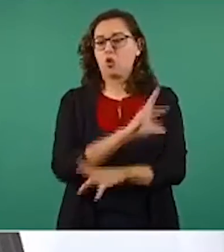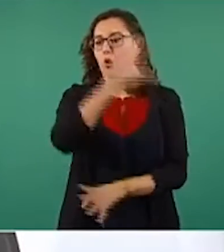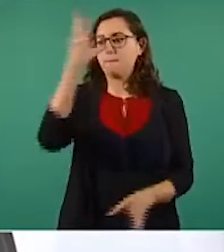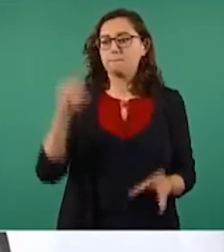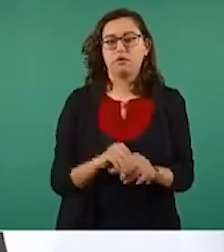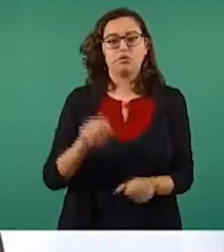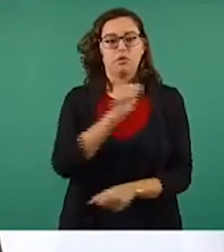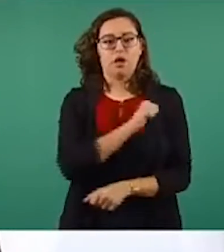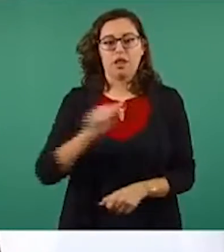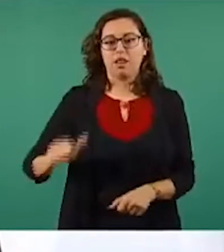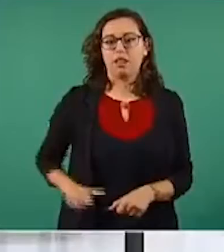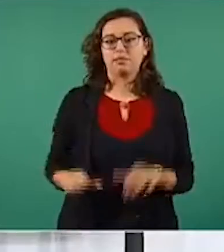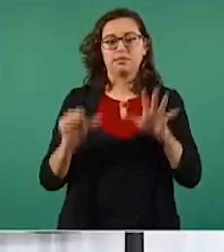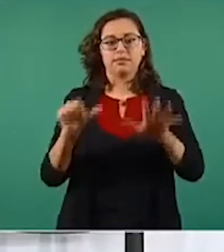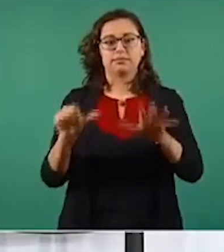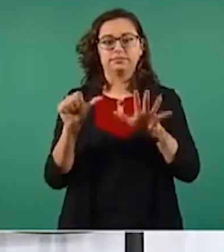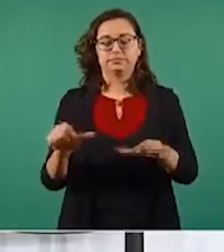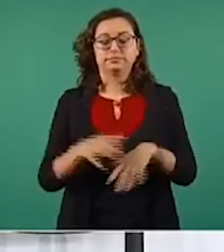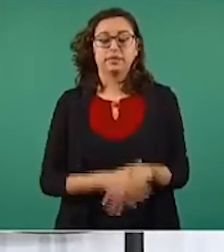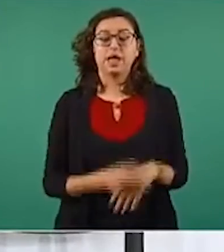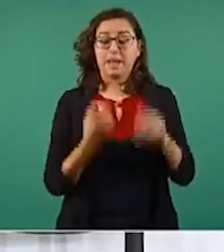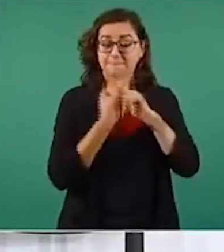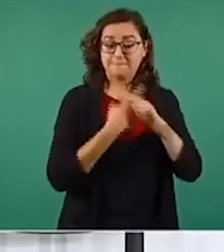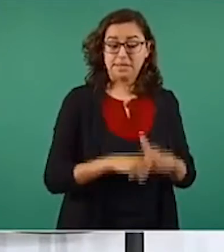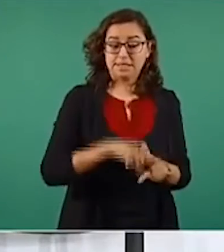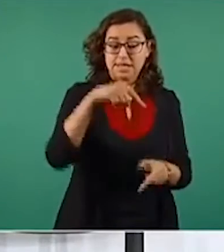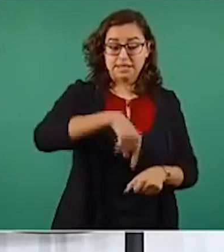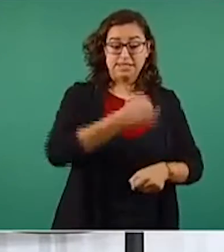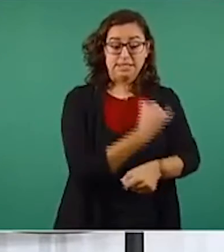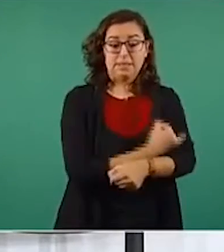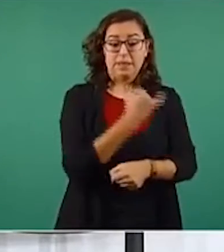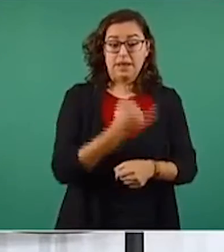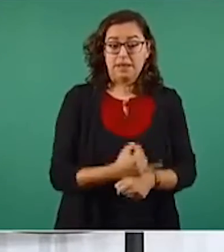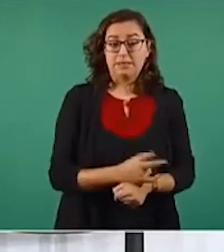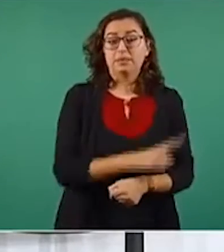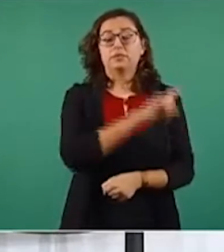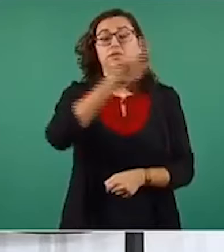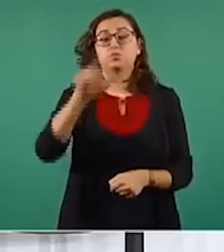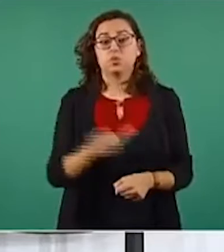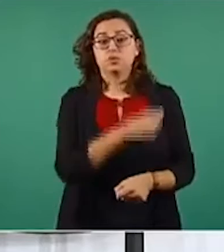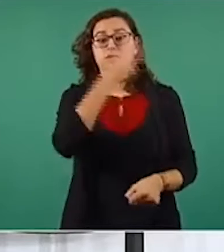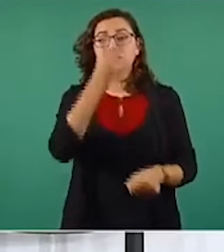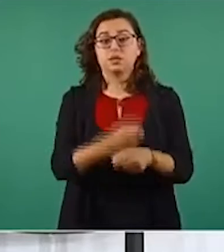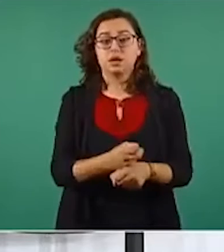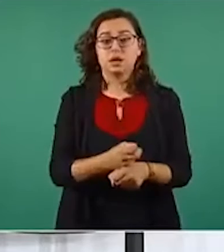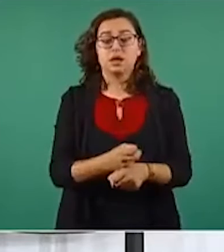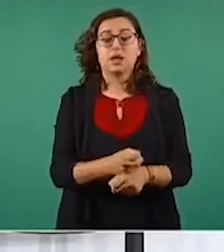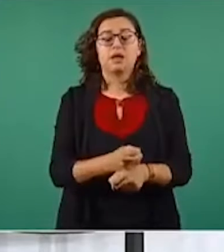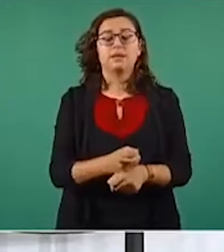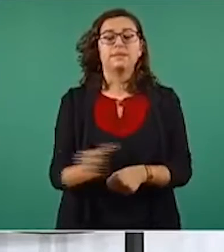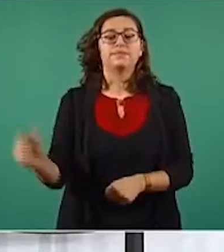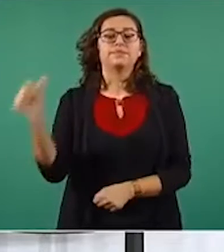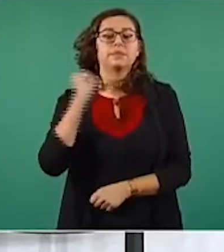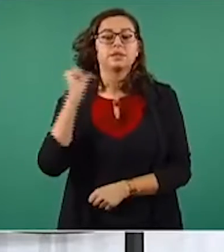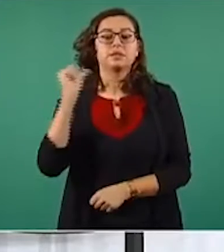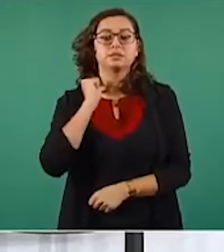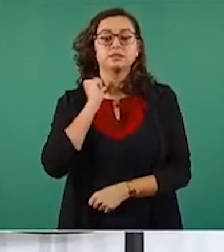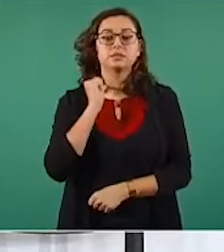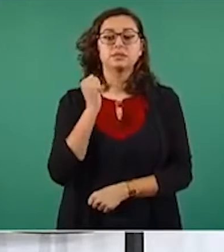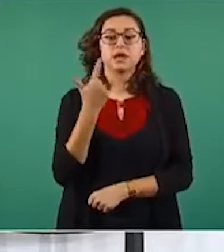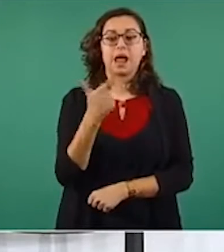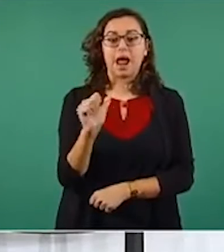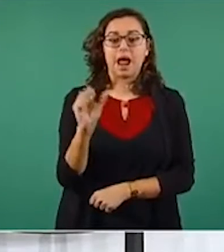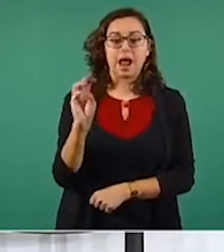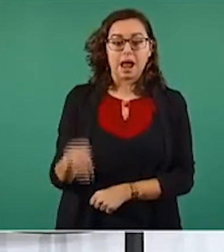Ciudad de México. Inicia en Iztapalapa y posteriormente estaríamos en Azcapotzalco, Gustavo